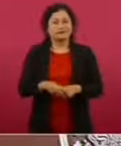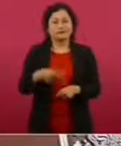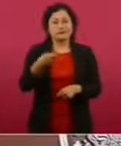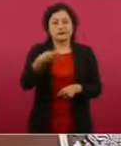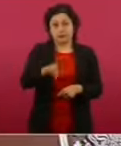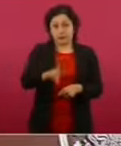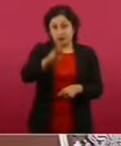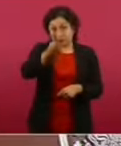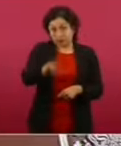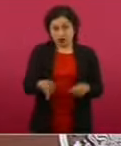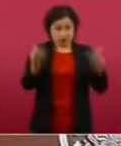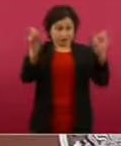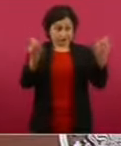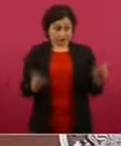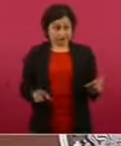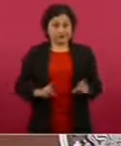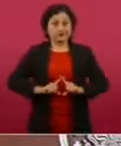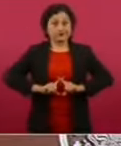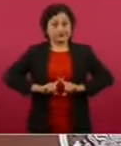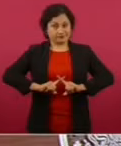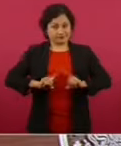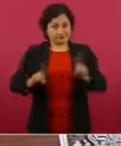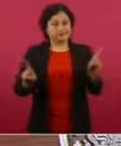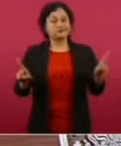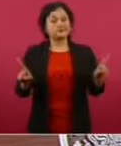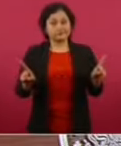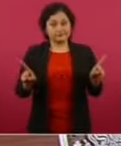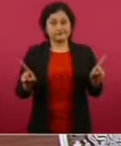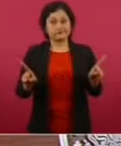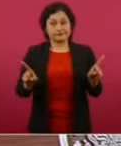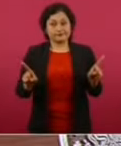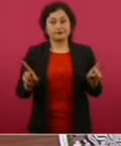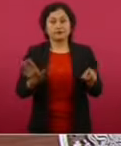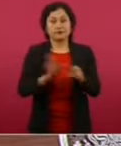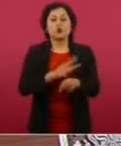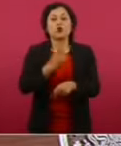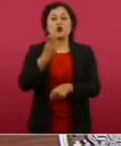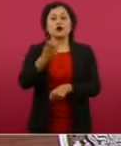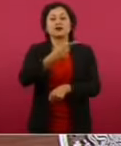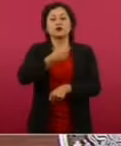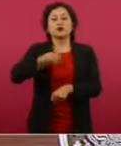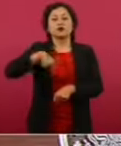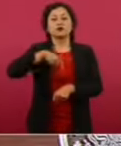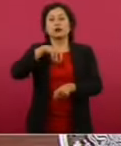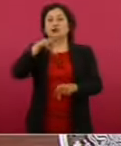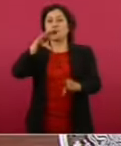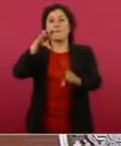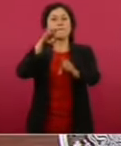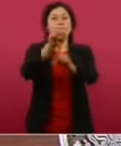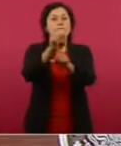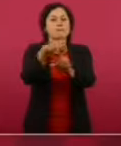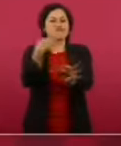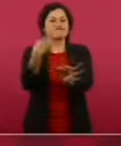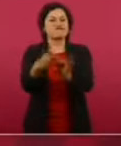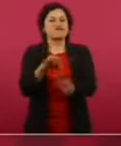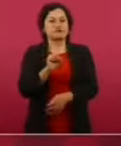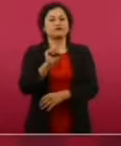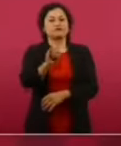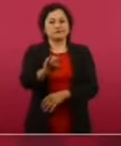diferencias. Entonces, sí vamos a lograr el propósito. Y ahí están los datos.